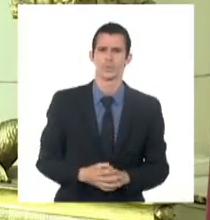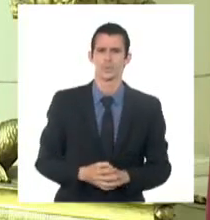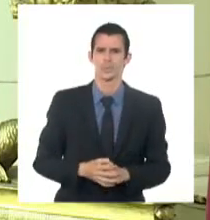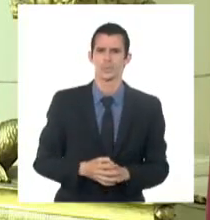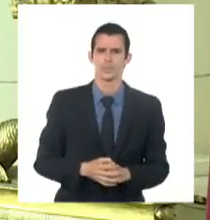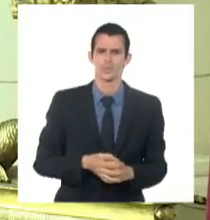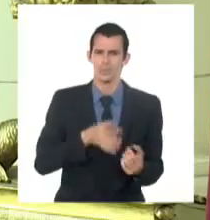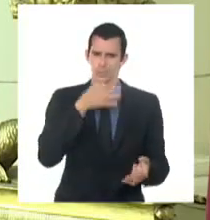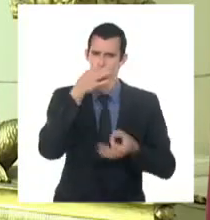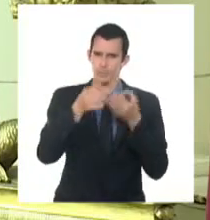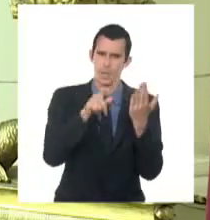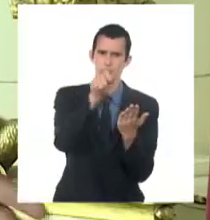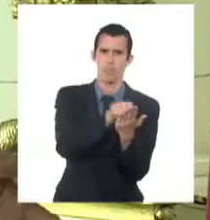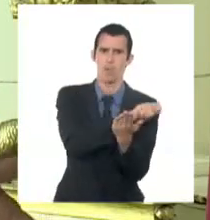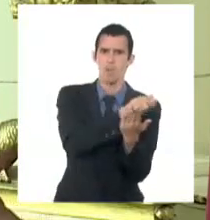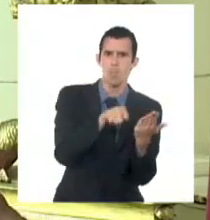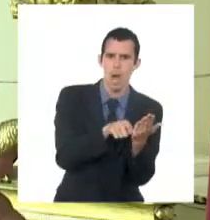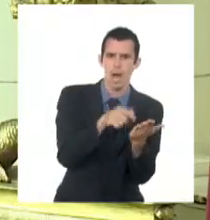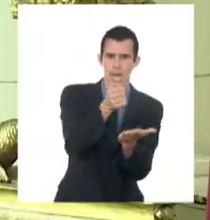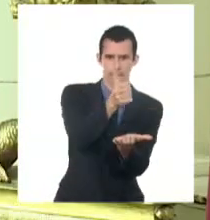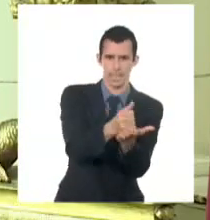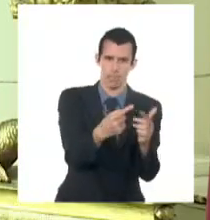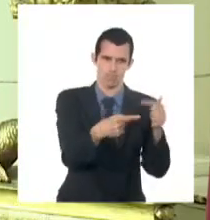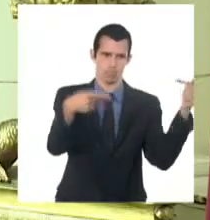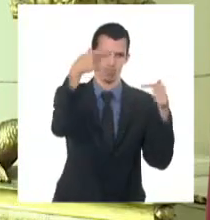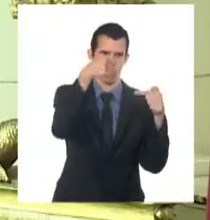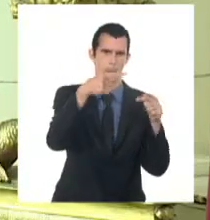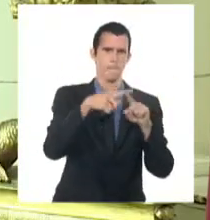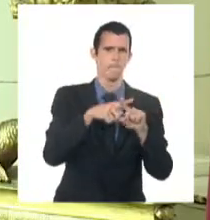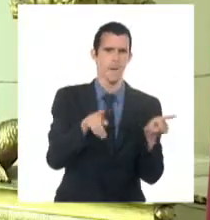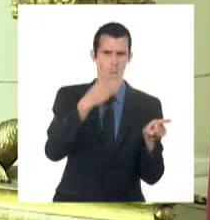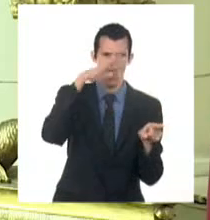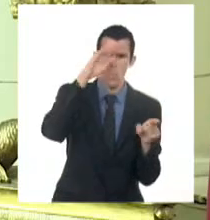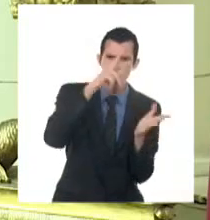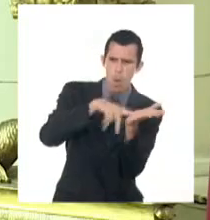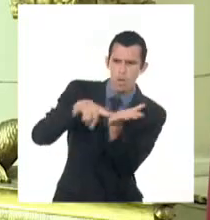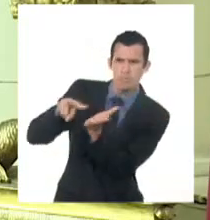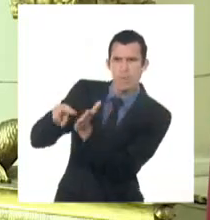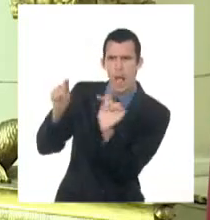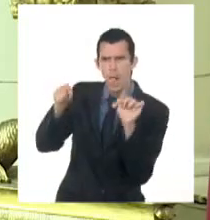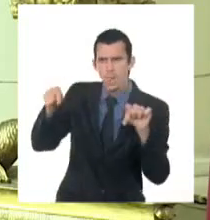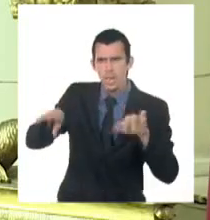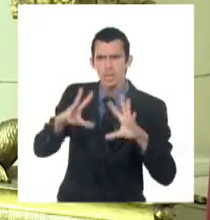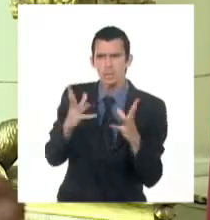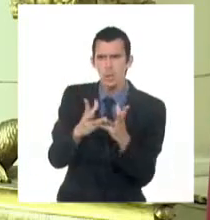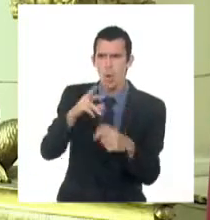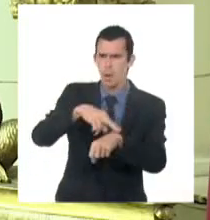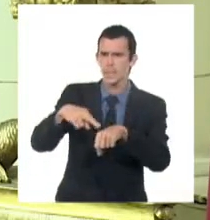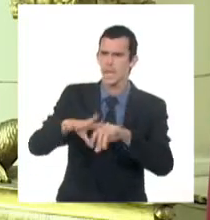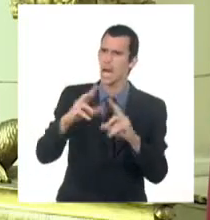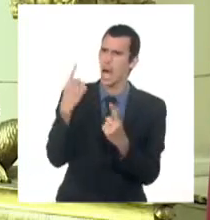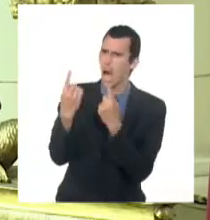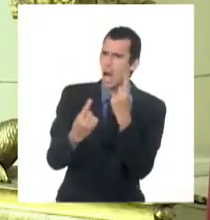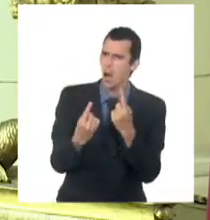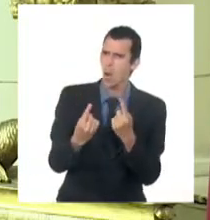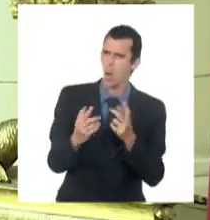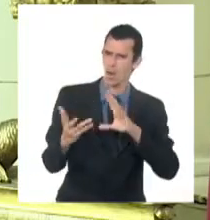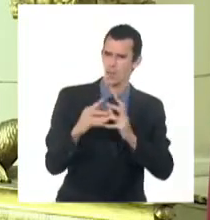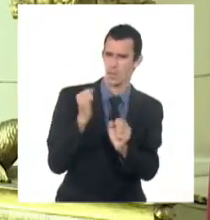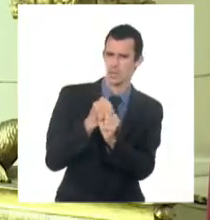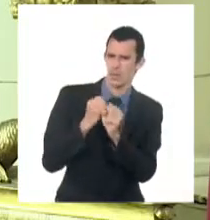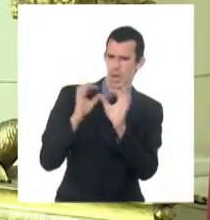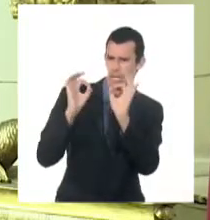Nacional del Poder Popular, la participación y la solicitud de palabras de los diputados, que en esta ocasión puede ser previa,